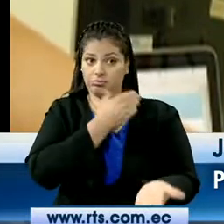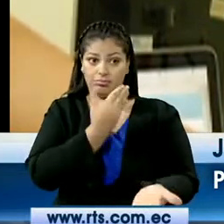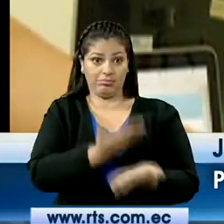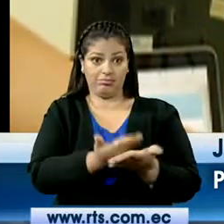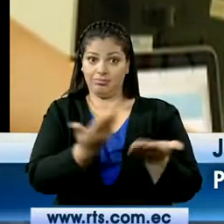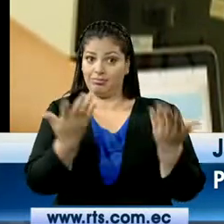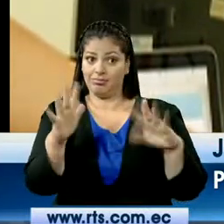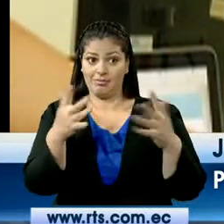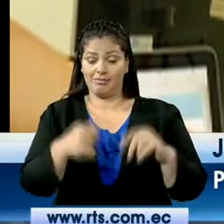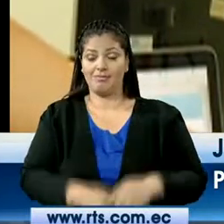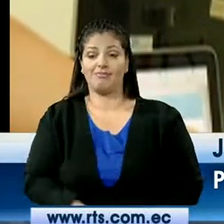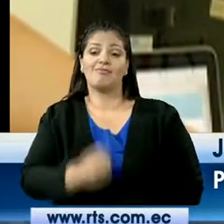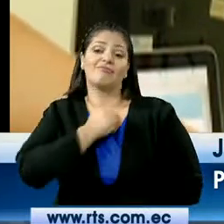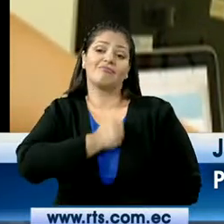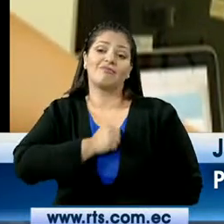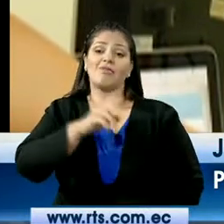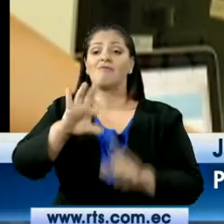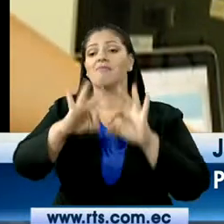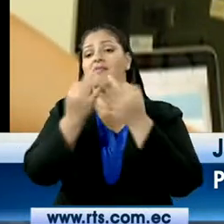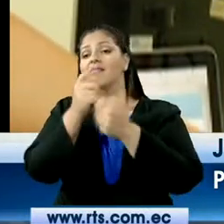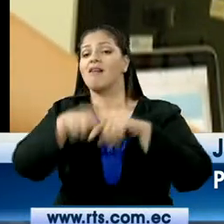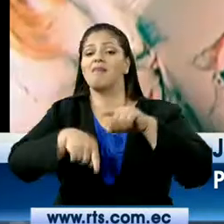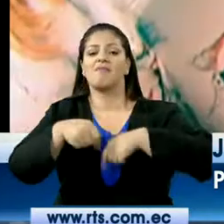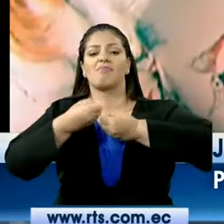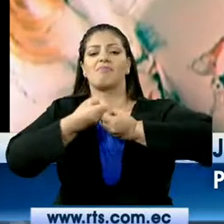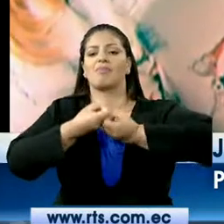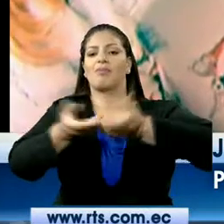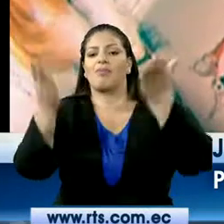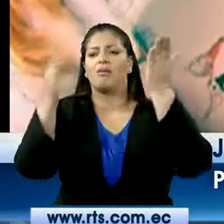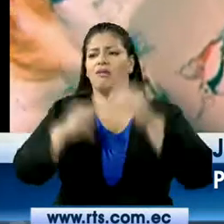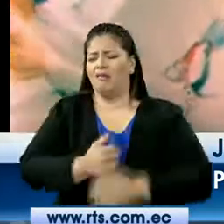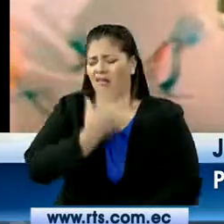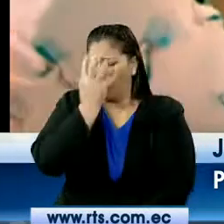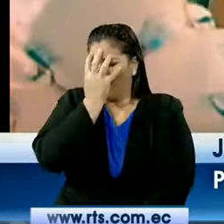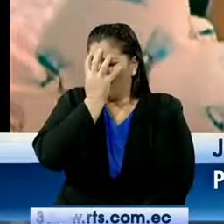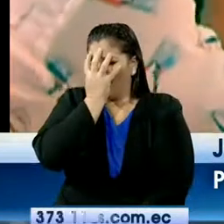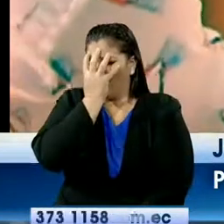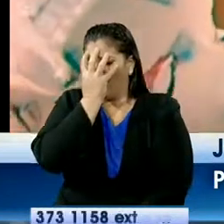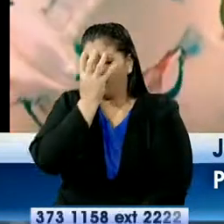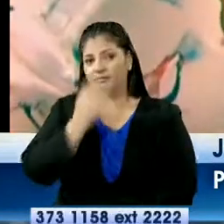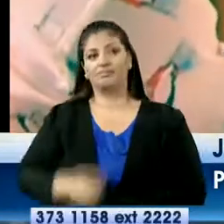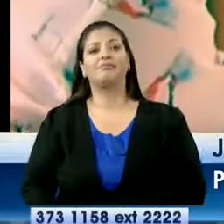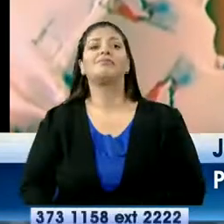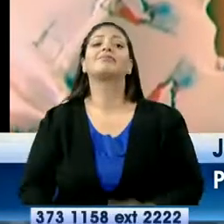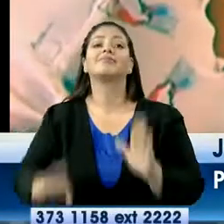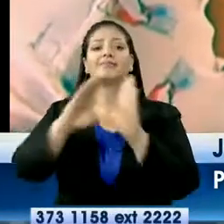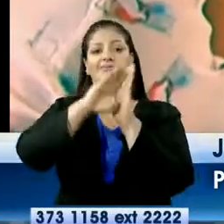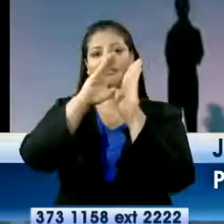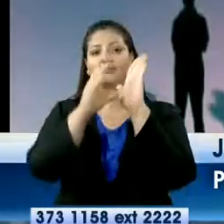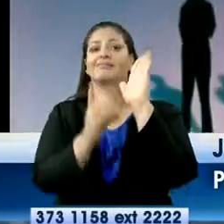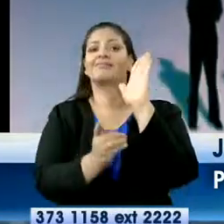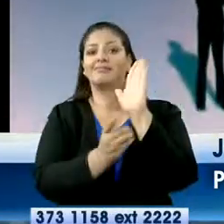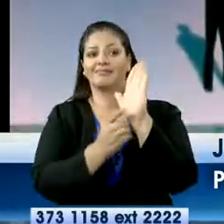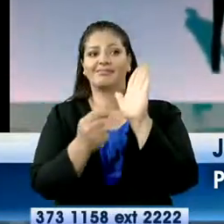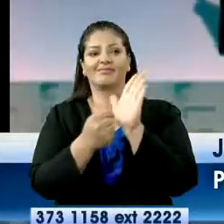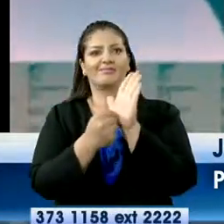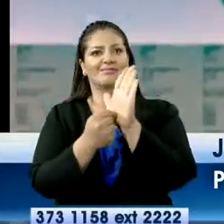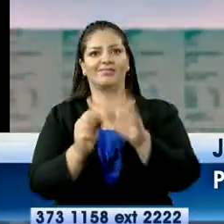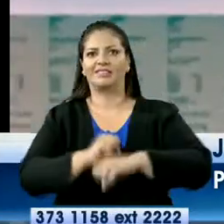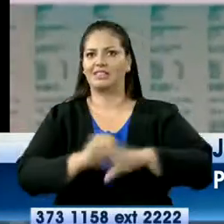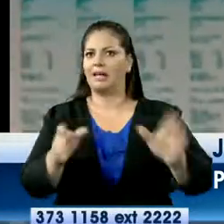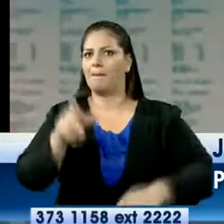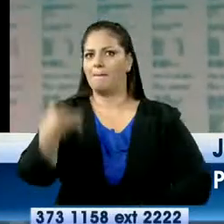obliga a que sean una fácil presa de este tipo de extorsión. Esto es un delito tipificado en el COIP, ya que al momento de amenazar con